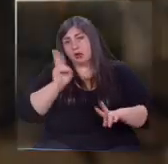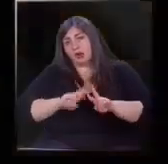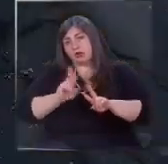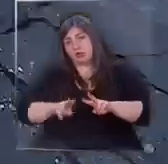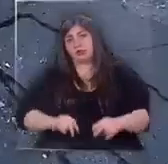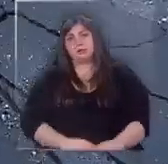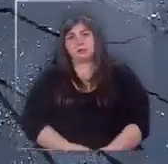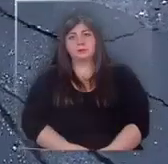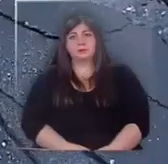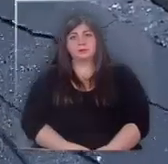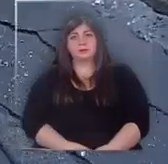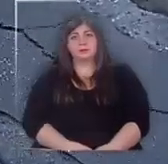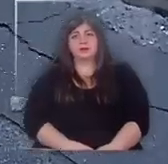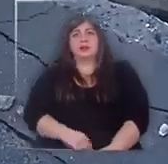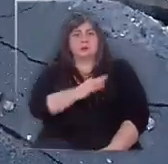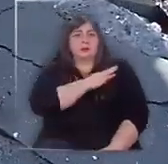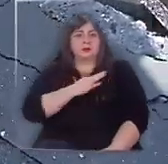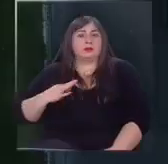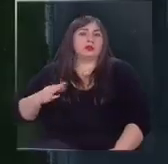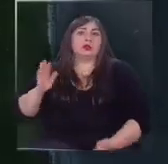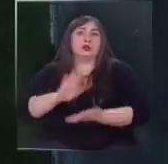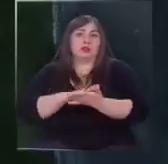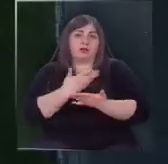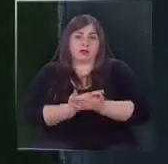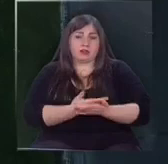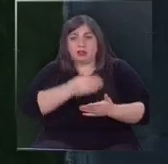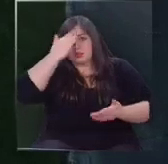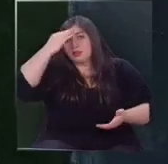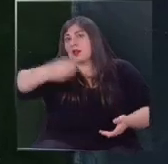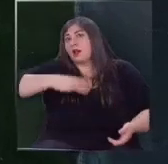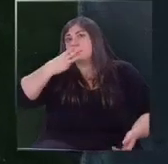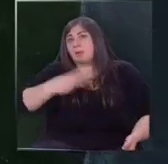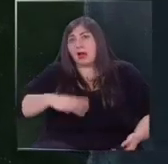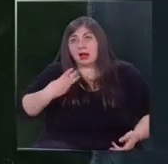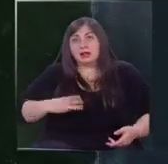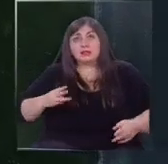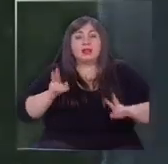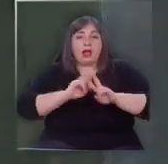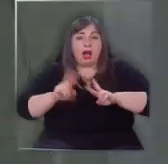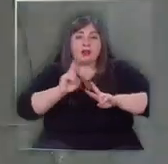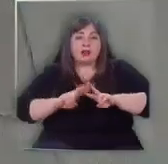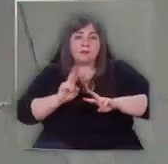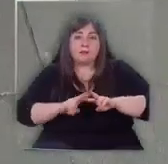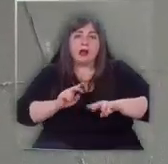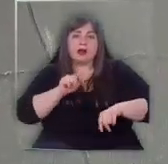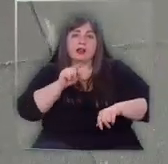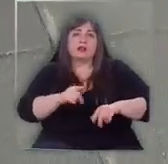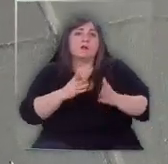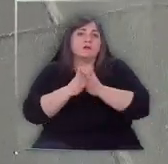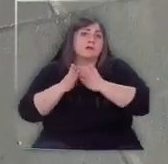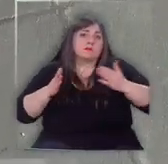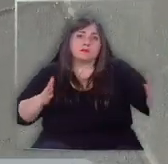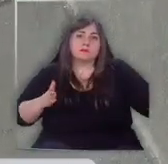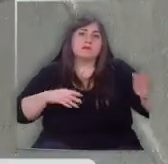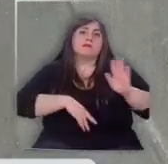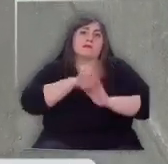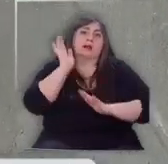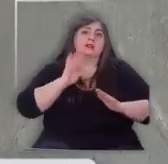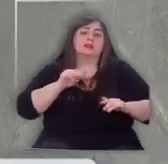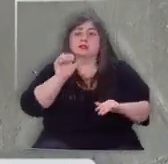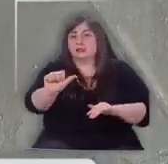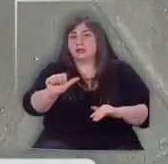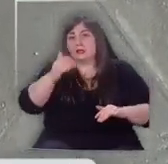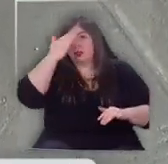comprometido. El ministro de Vivienda anunció que a partir de este martes comenzarán las obras de reparación que podrían extenderse por un máximo de